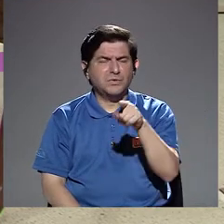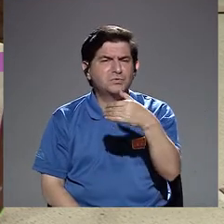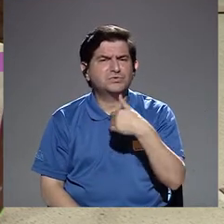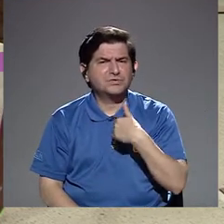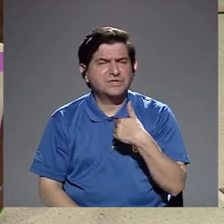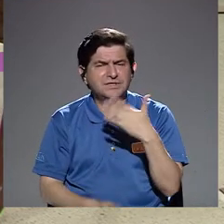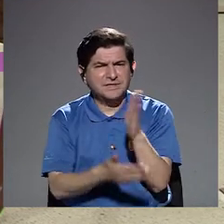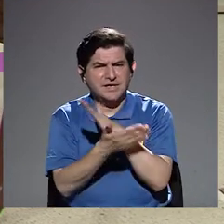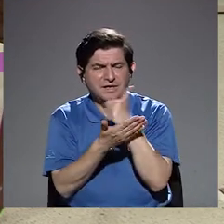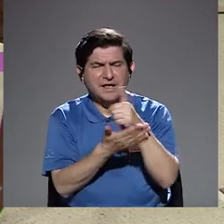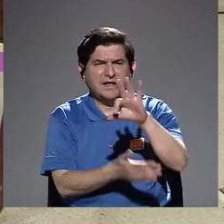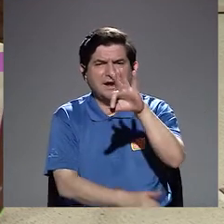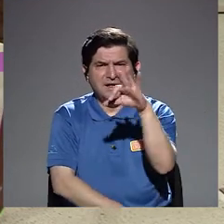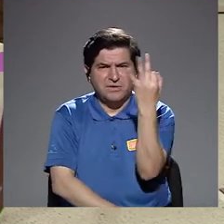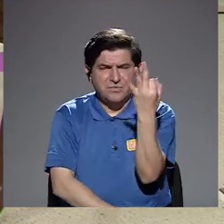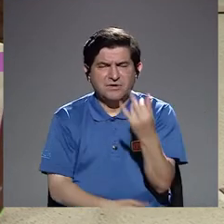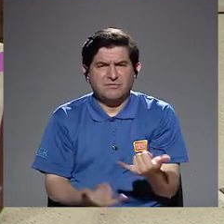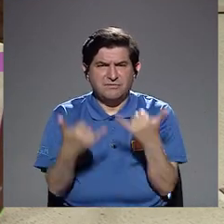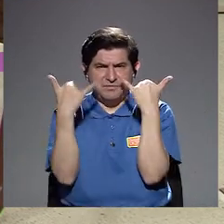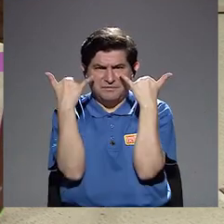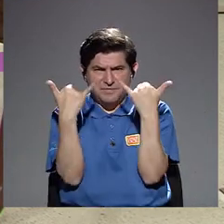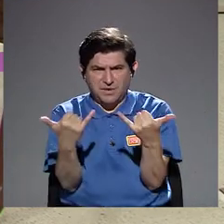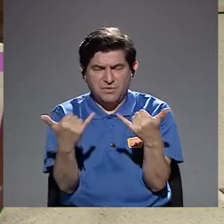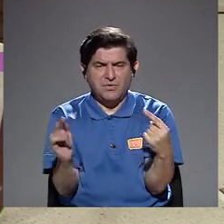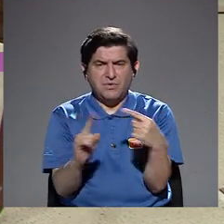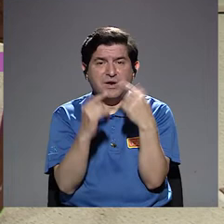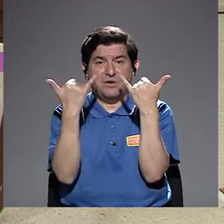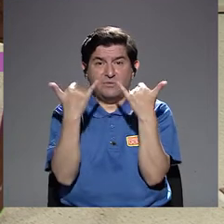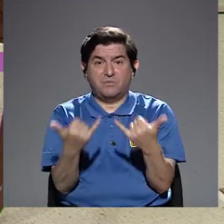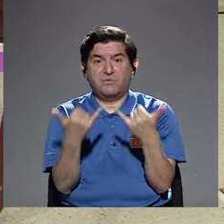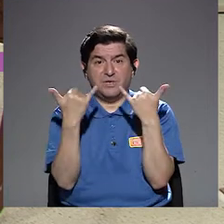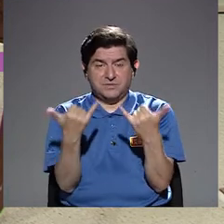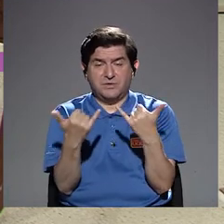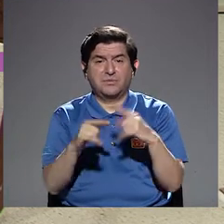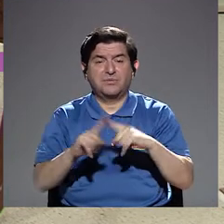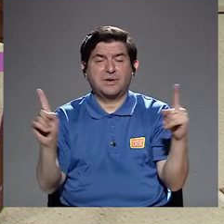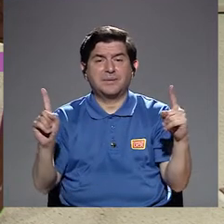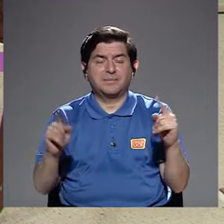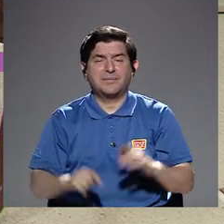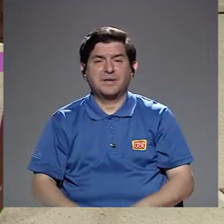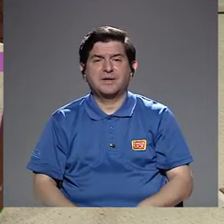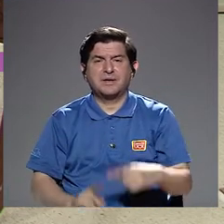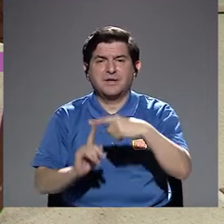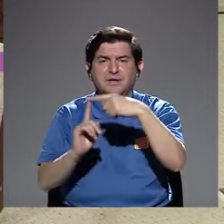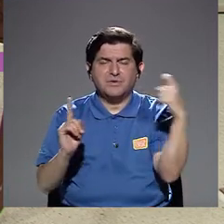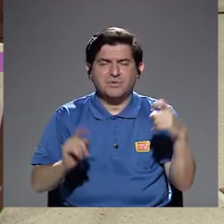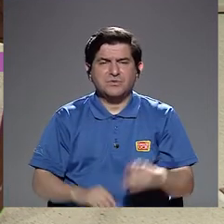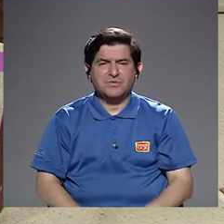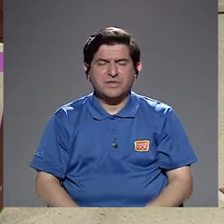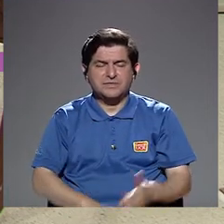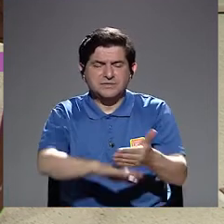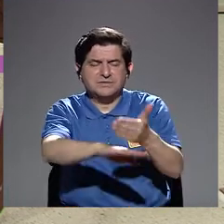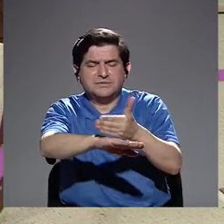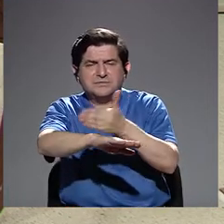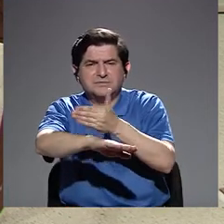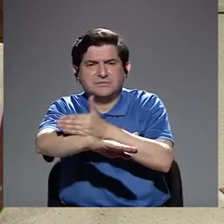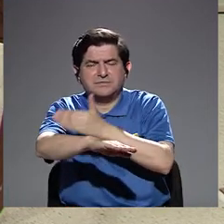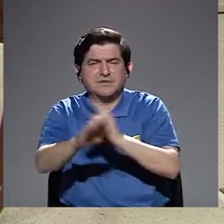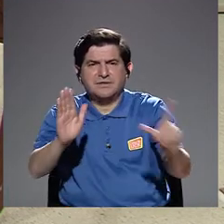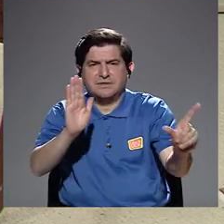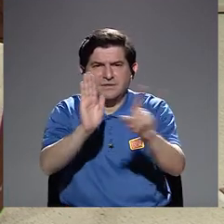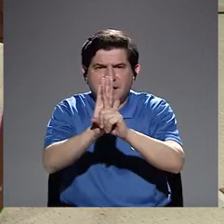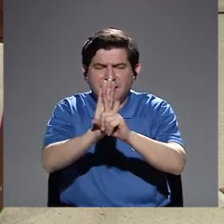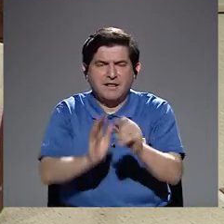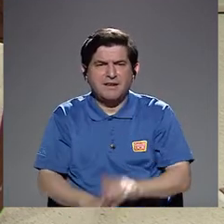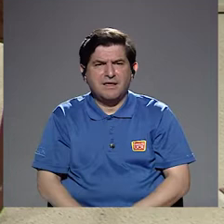ustedes tienen alguna manera en este momento, o hasta ahora, ¿verdad? Pero a partir de la puesta en marcha de la ley, ¿se han